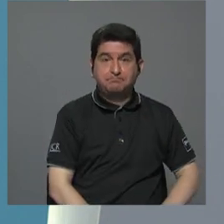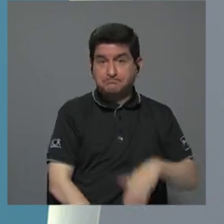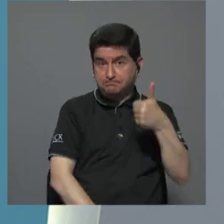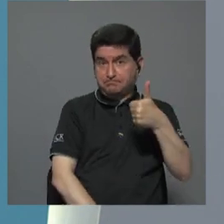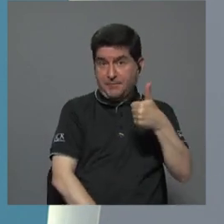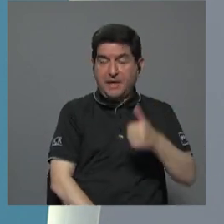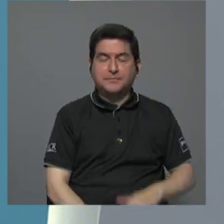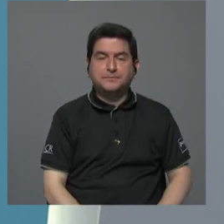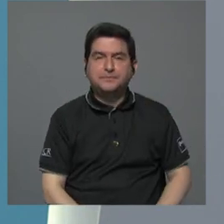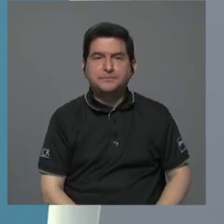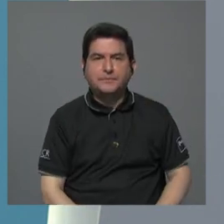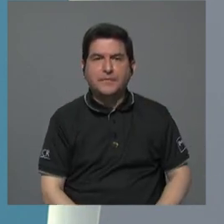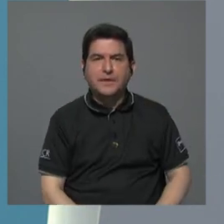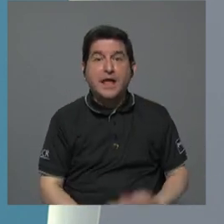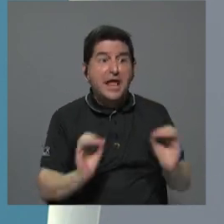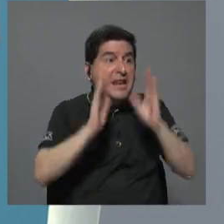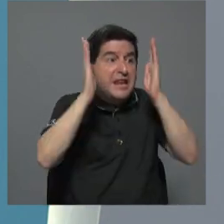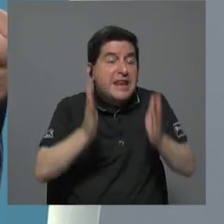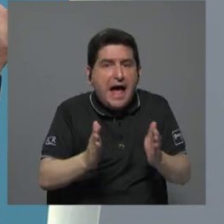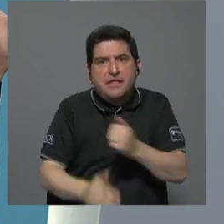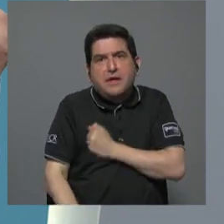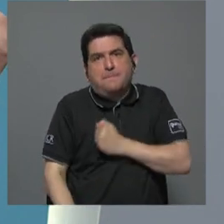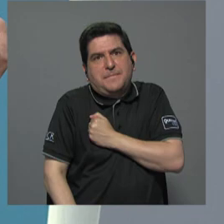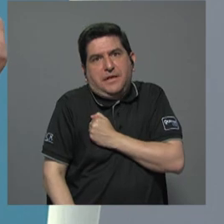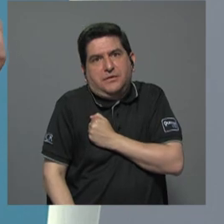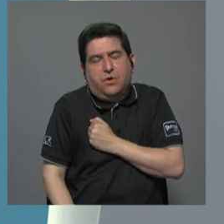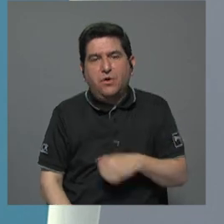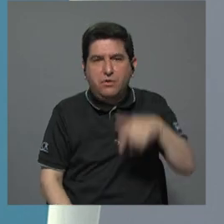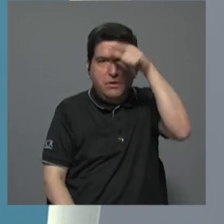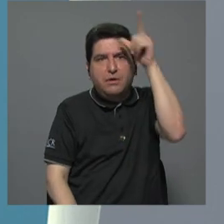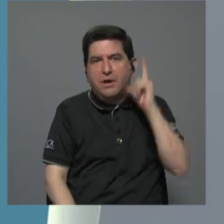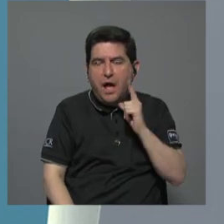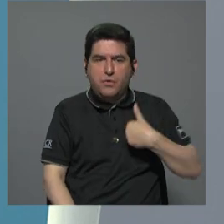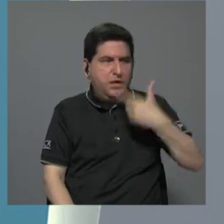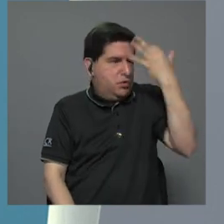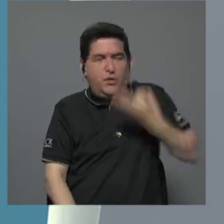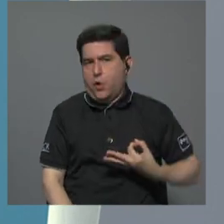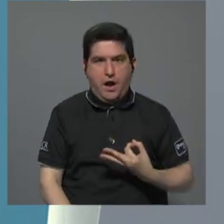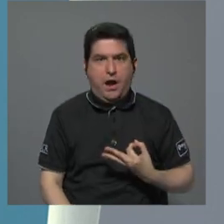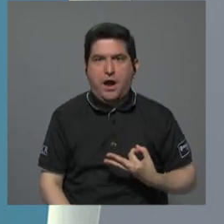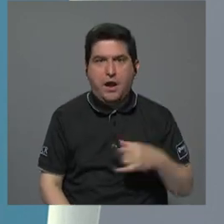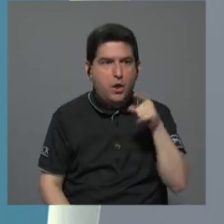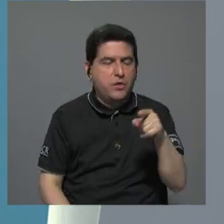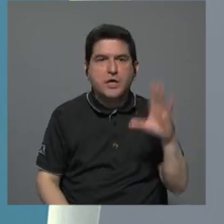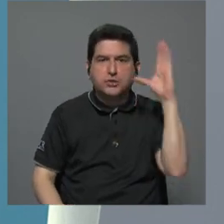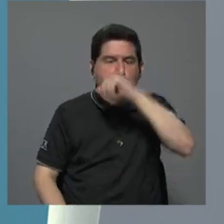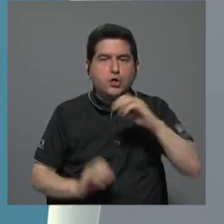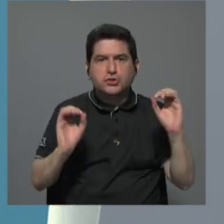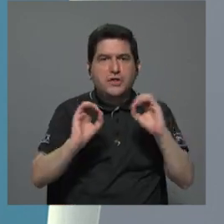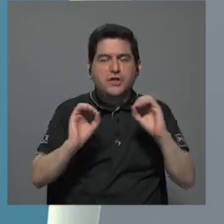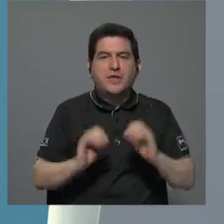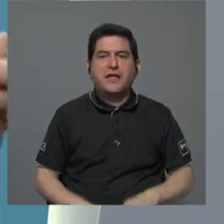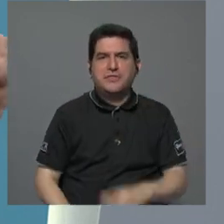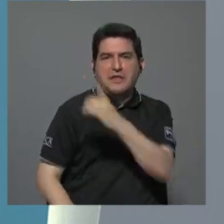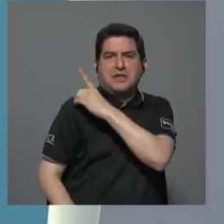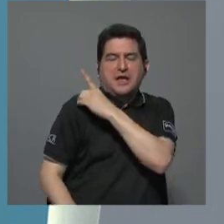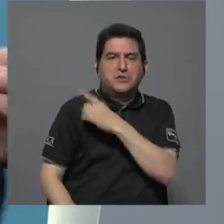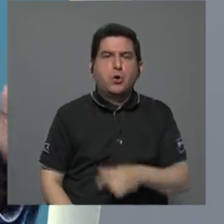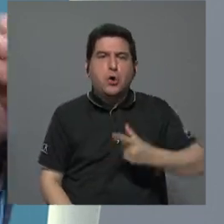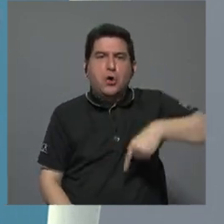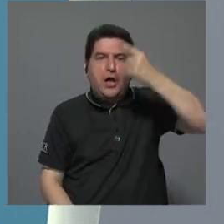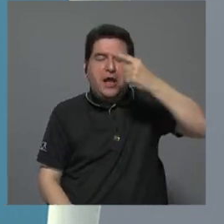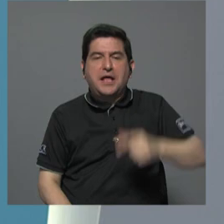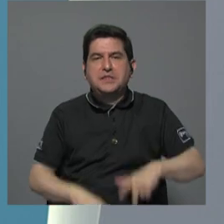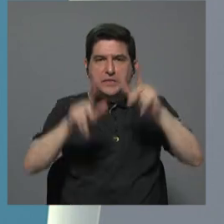por dios como es que nadie me disculpa doña laura yo no puedo creer que de eso no se dieran cuenta los directivos o el gerente